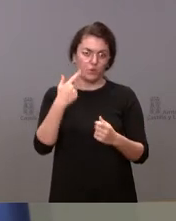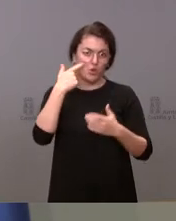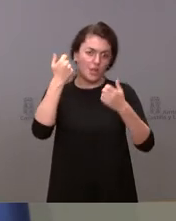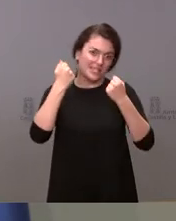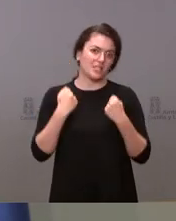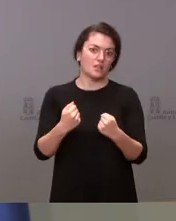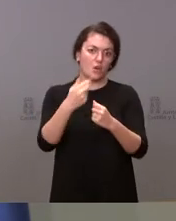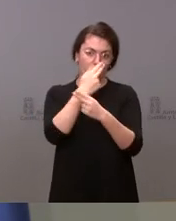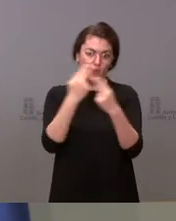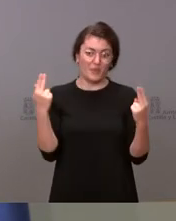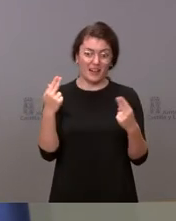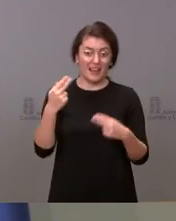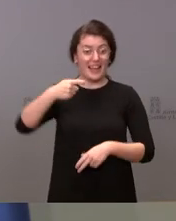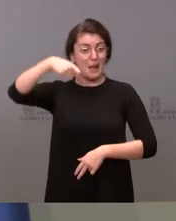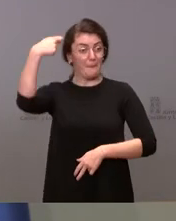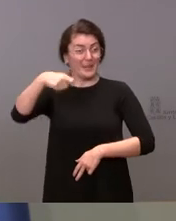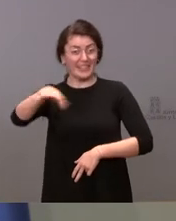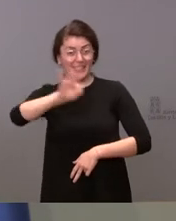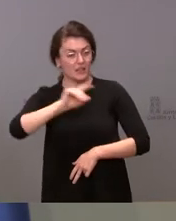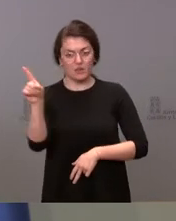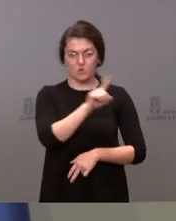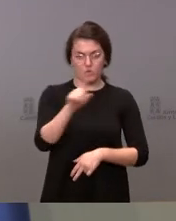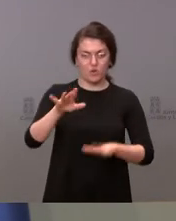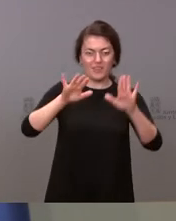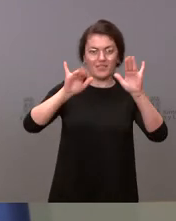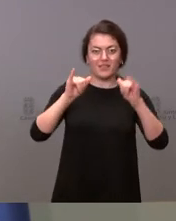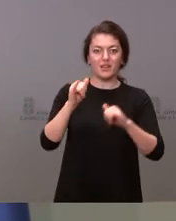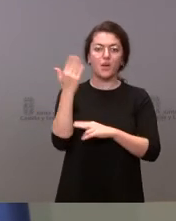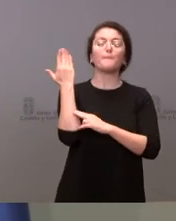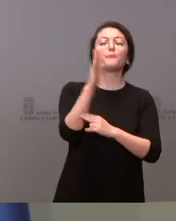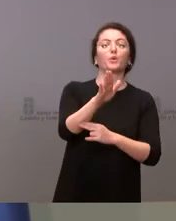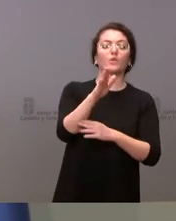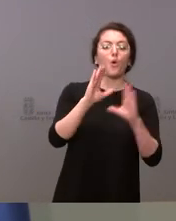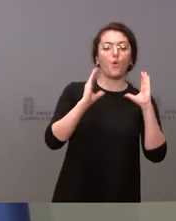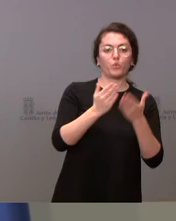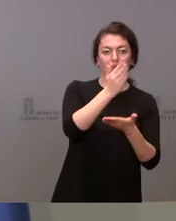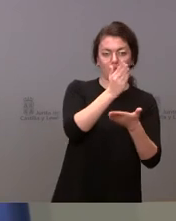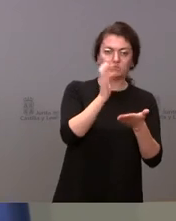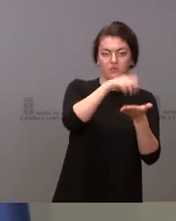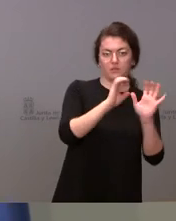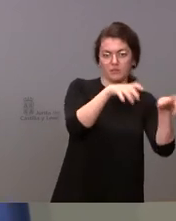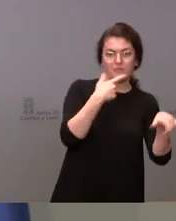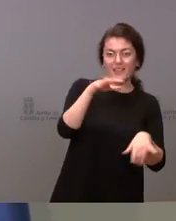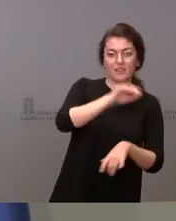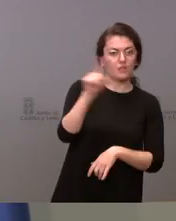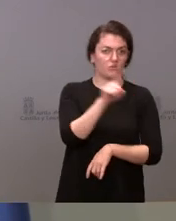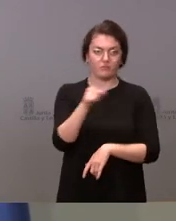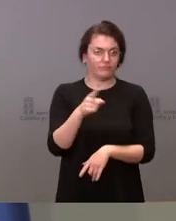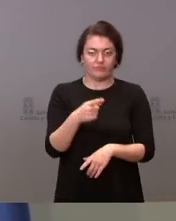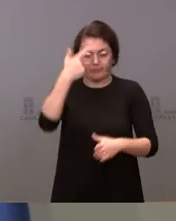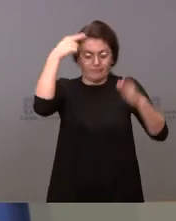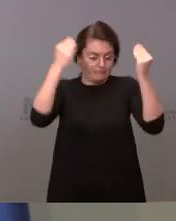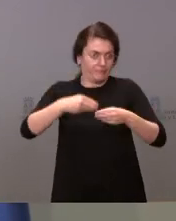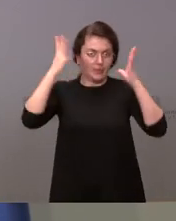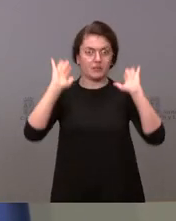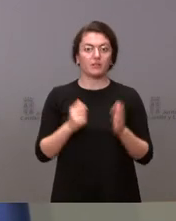ni el portavoz de la Junta de Castilla y León. Es que esto es un disparate. Las decisiones se